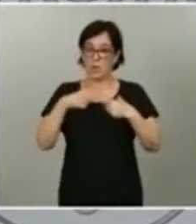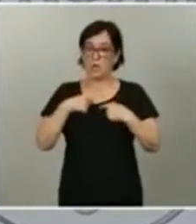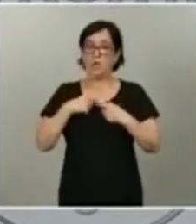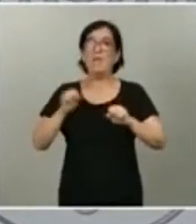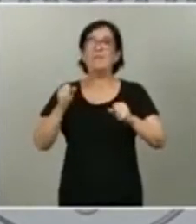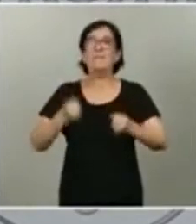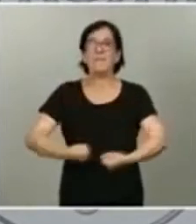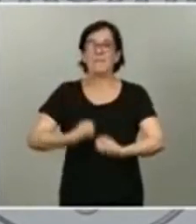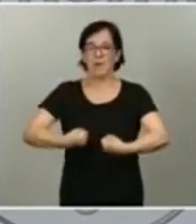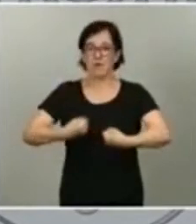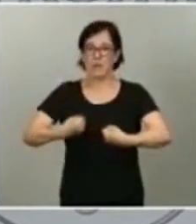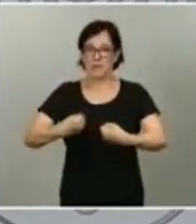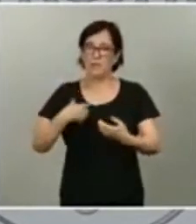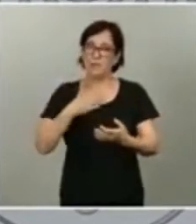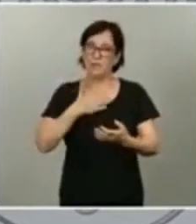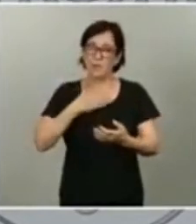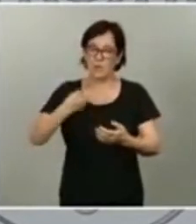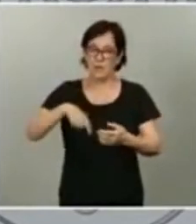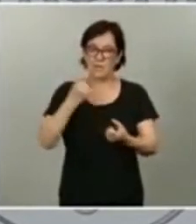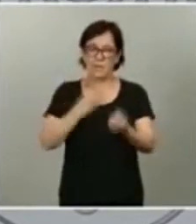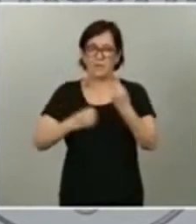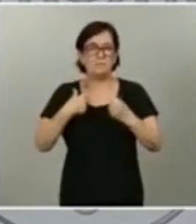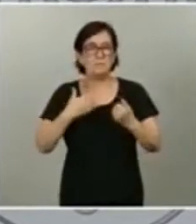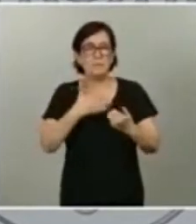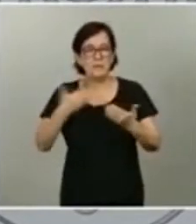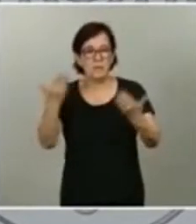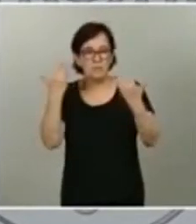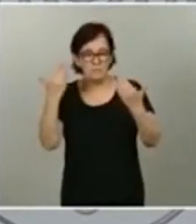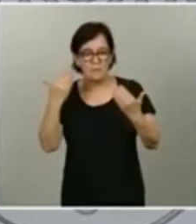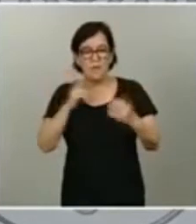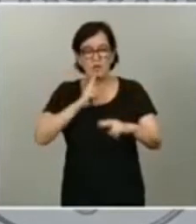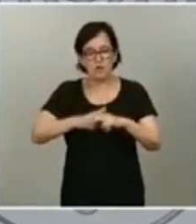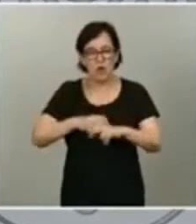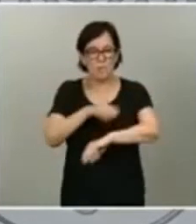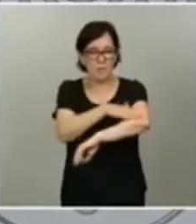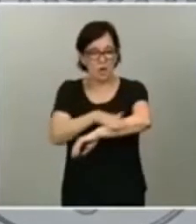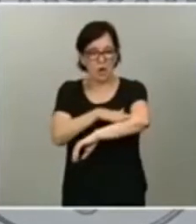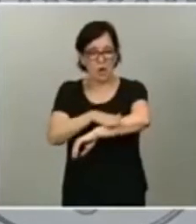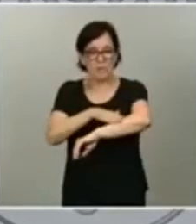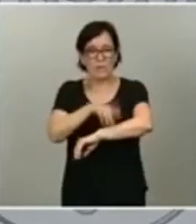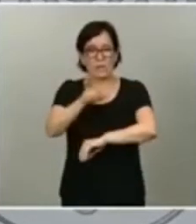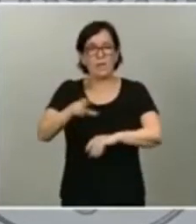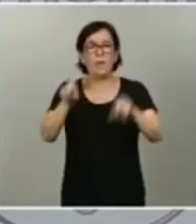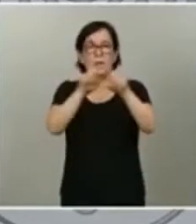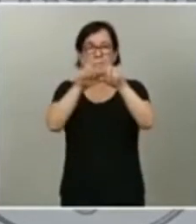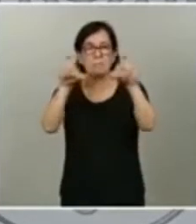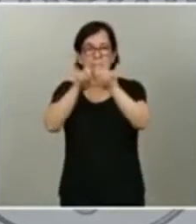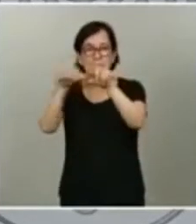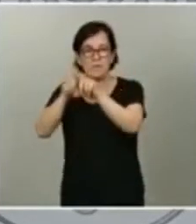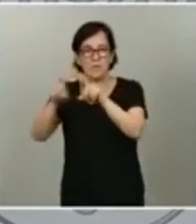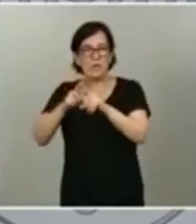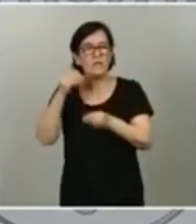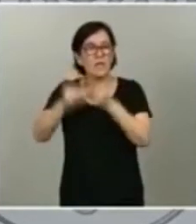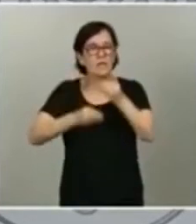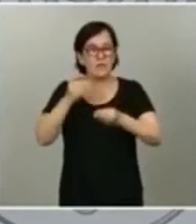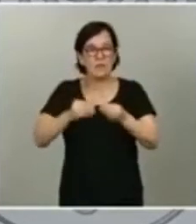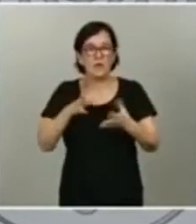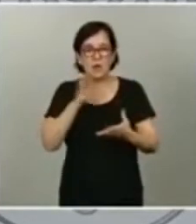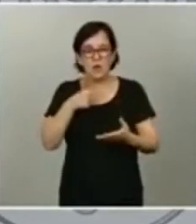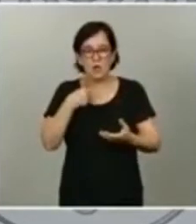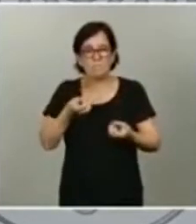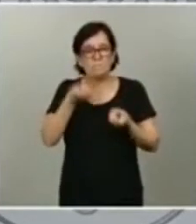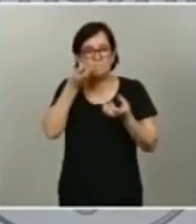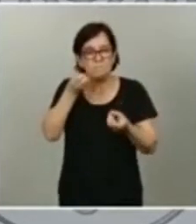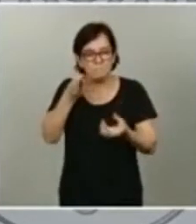Yo quiero también felicitar en nombre del Gobierno a todas las personas y entidades que han contribuido con su testimonio, con su